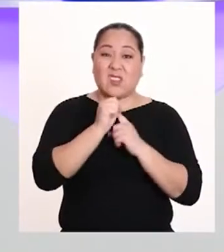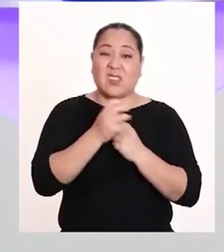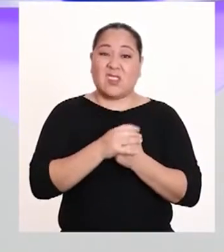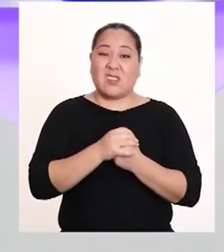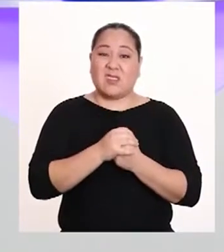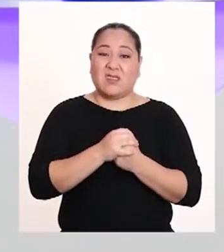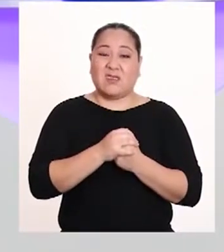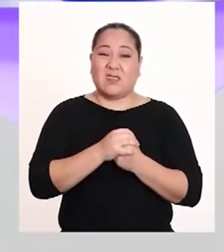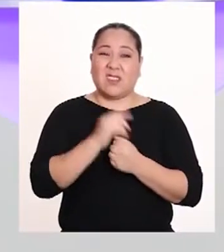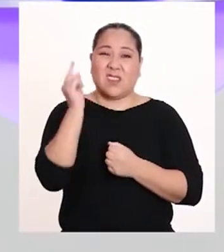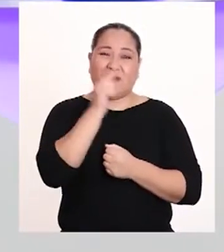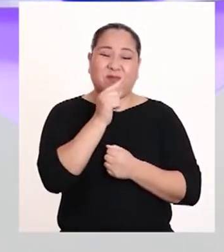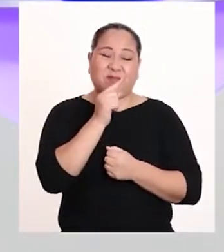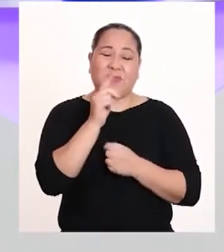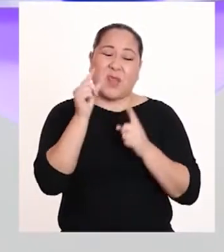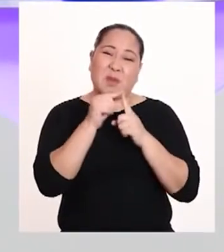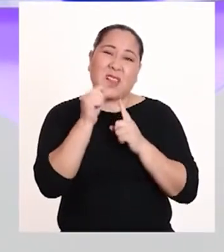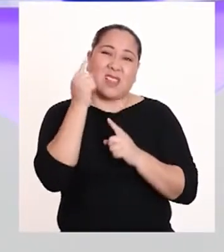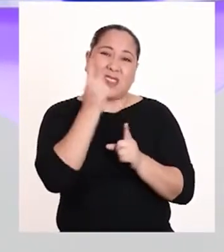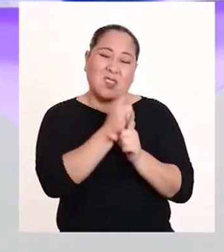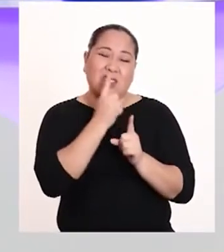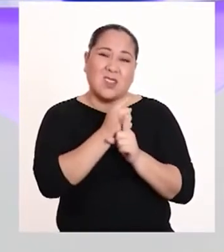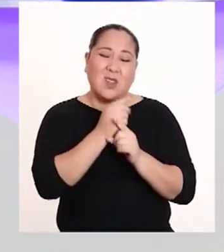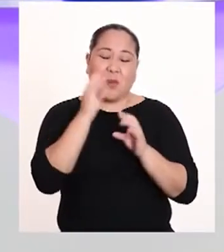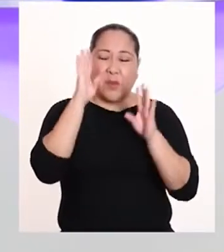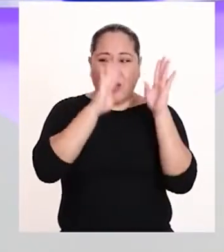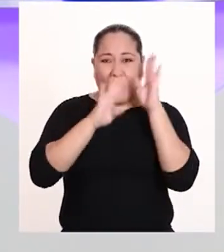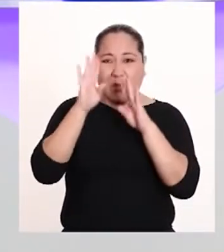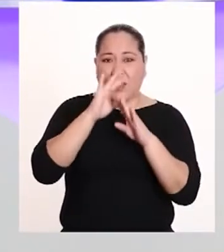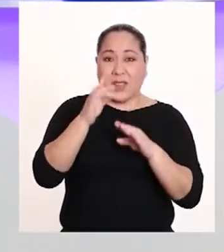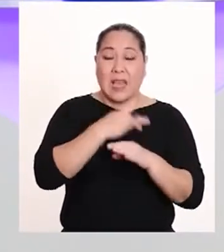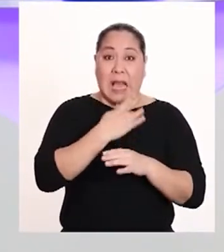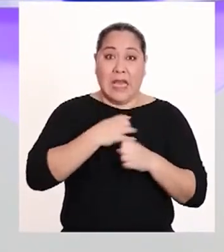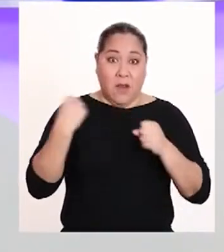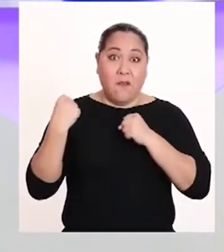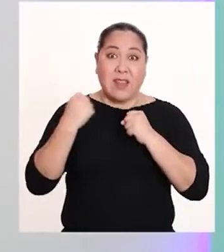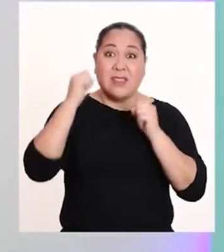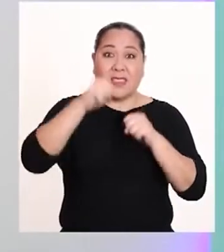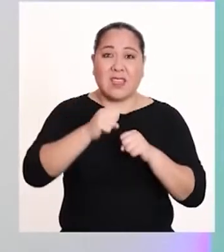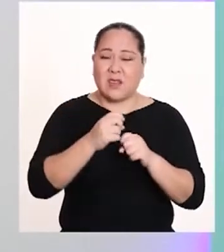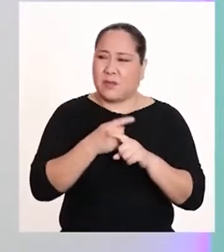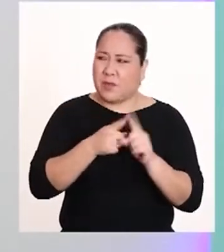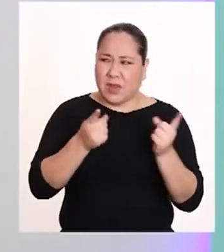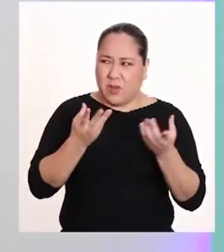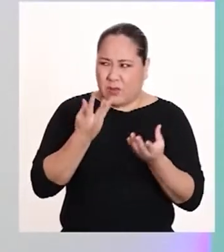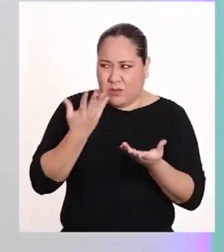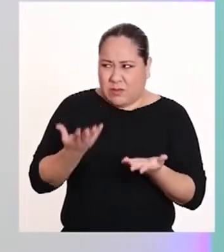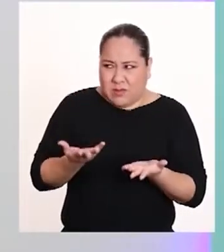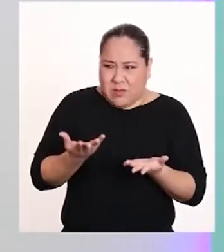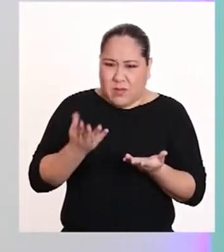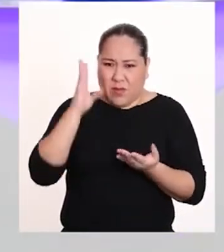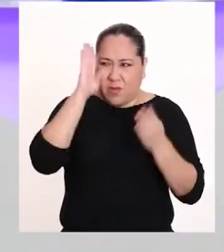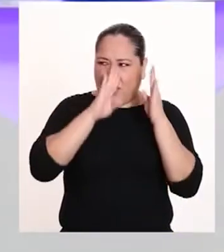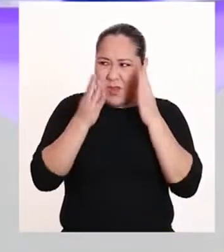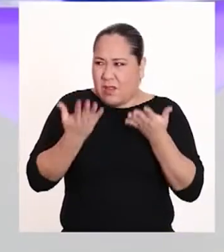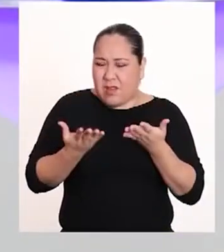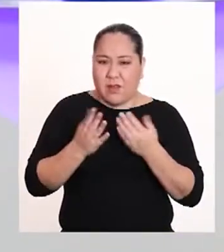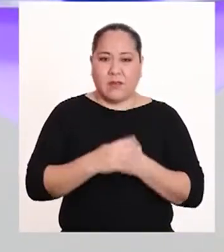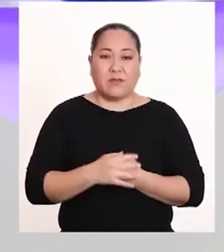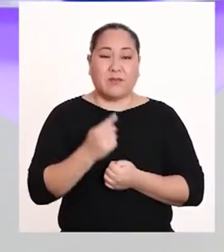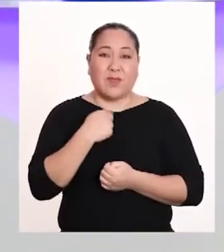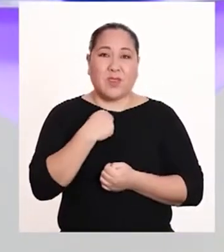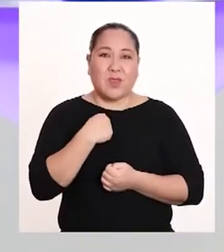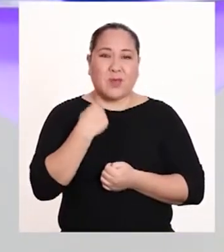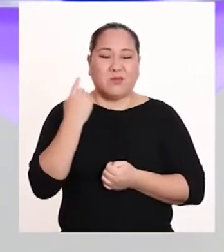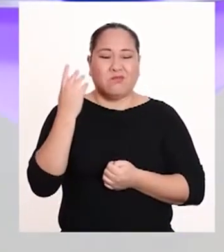palabra es esa, preocupada. Porque sigo teniendo la misma energía, eso sí. ¿Y por qué? ¿Ha pasado algo? Lo que pasa